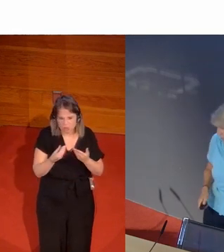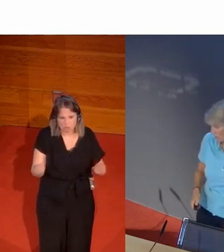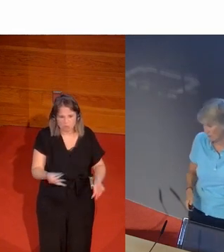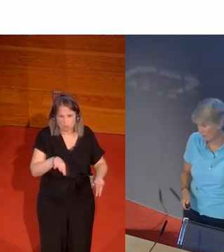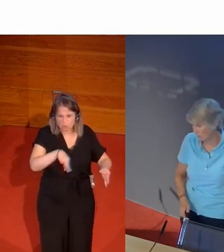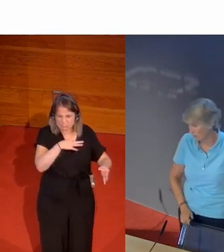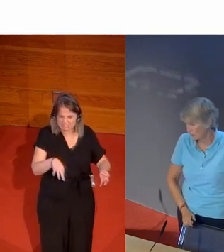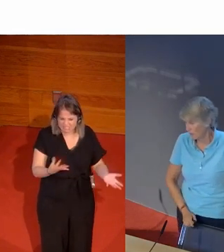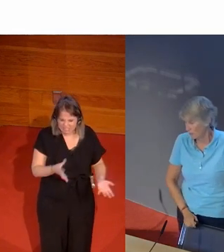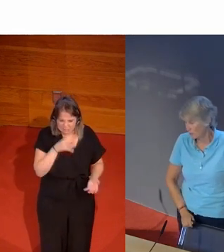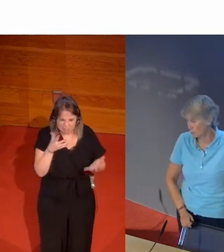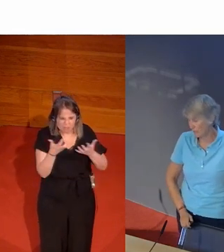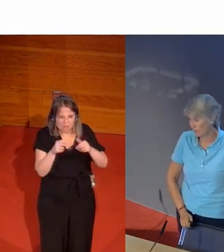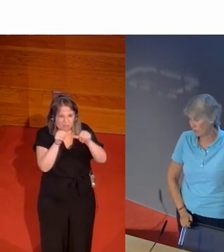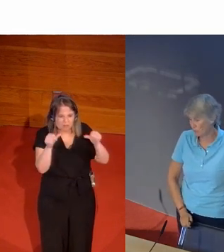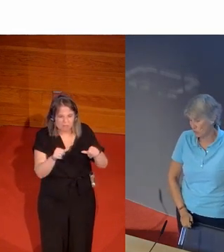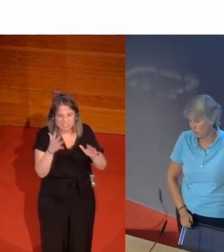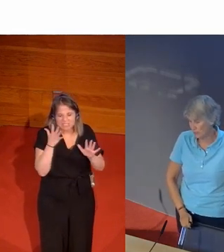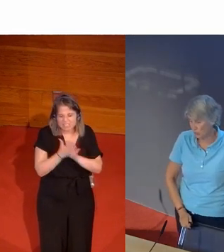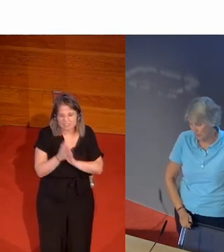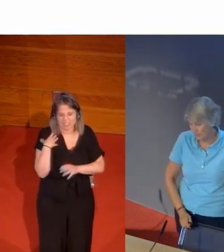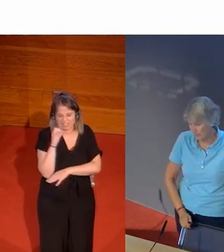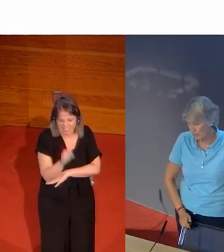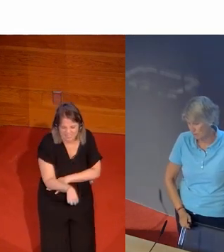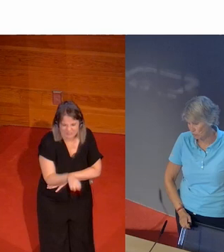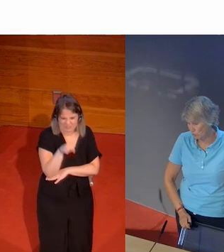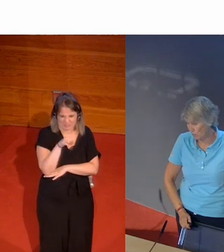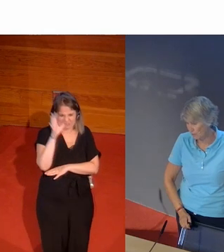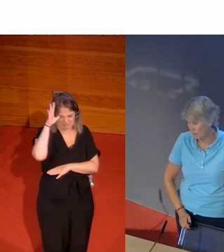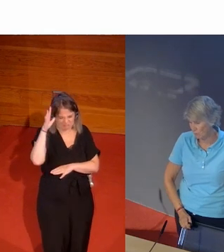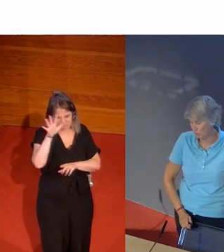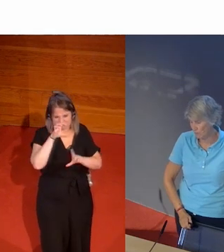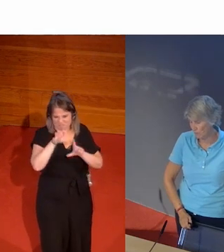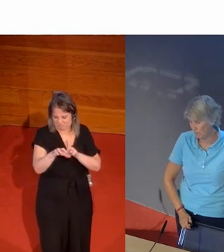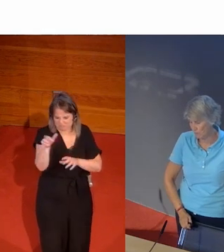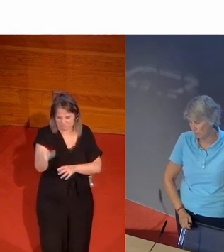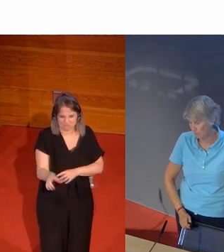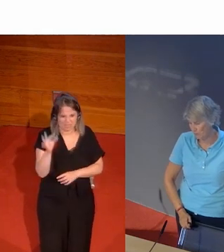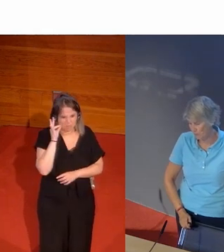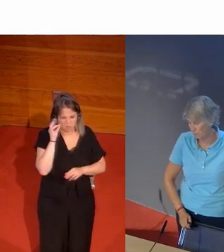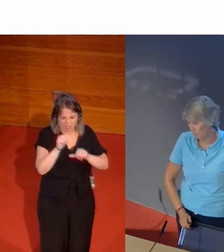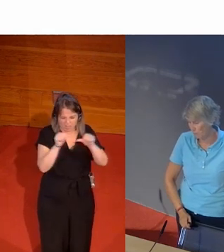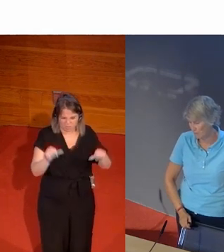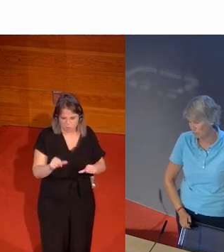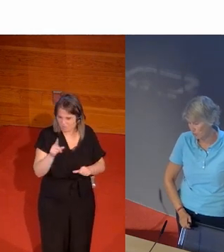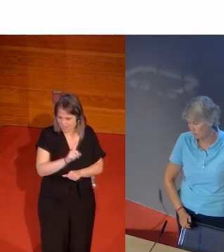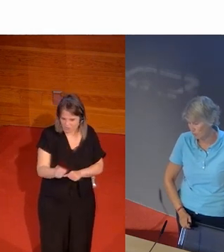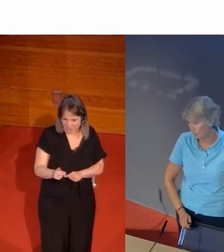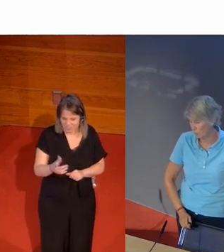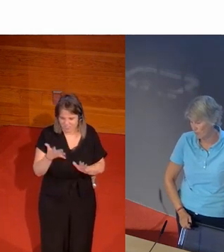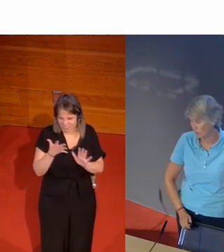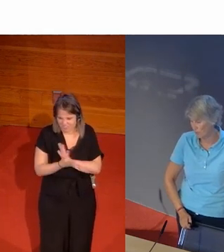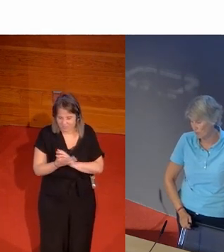parece que esto qué manera de hablar. Resultado de contorsiones grotescas en eventos totalmente inadecuados para la arquitectura femenina. Es probablemente